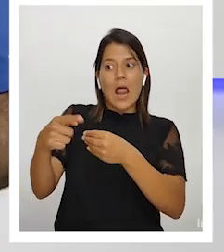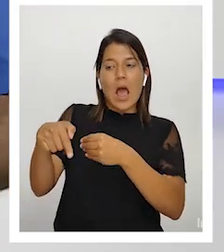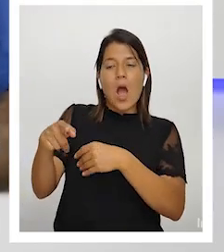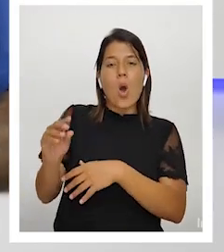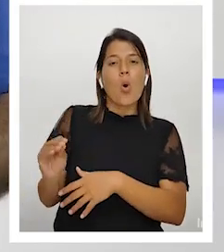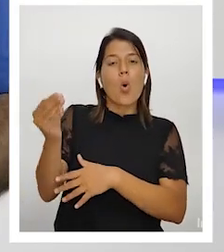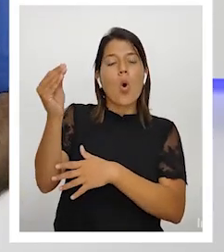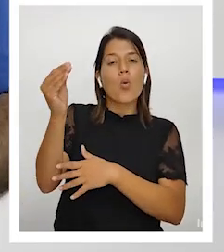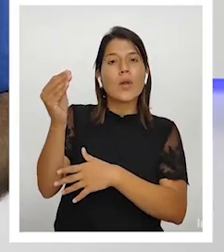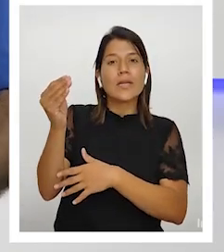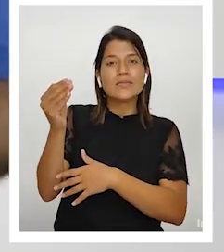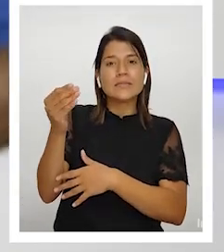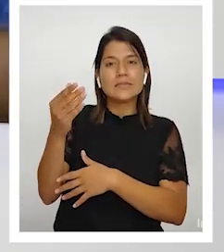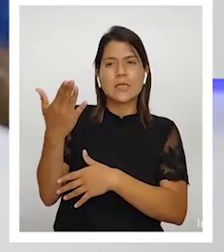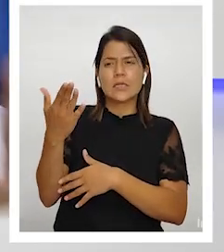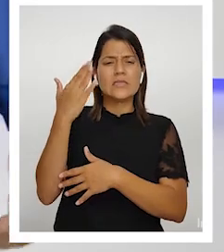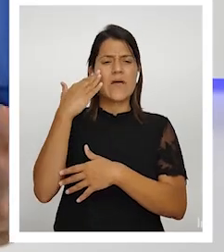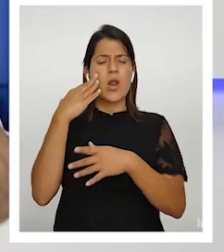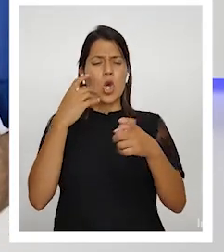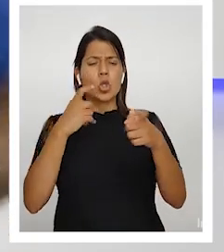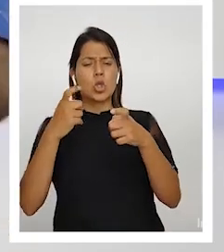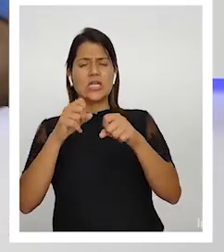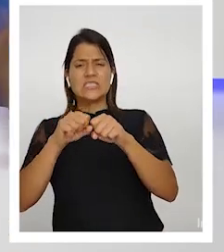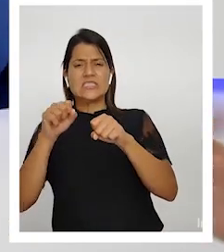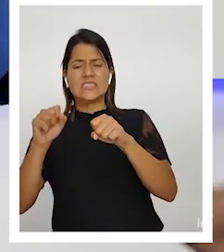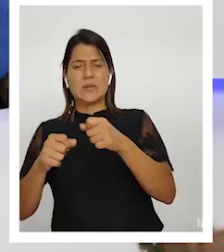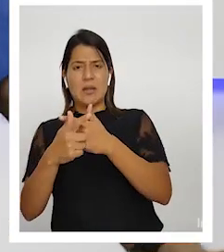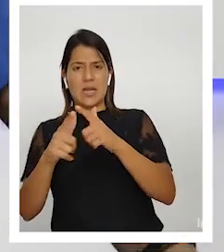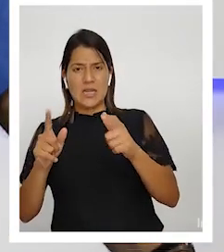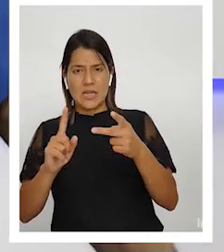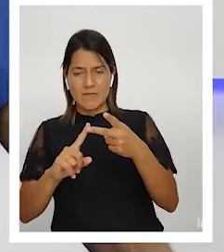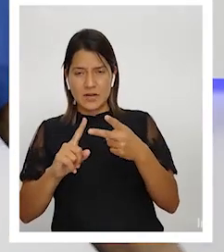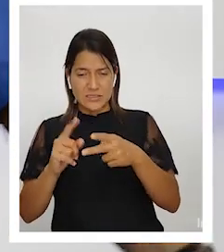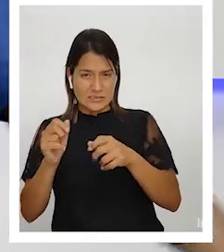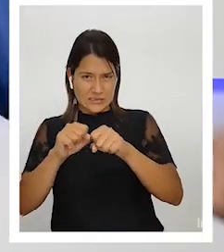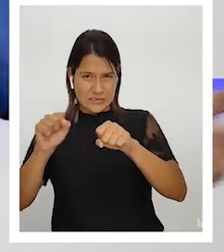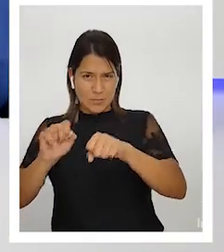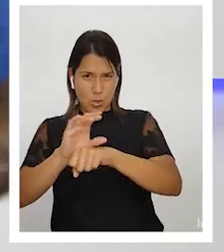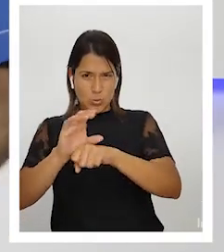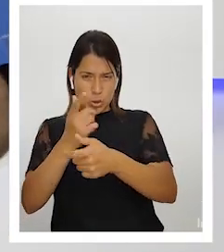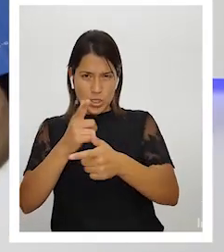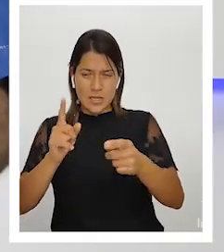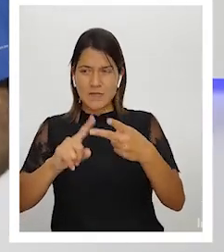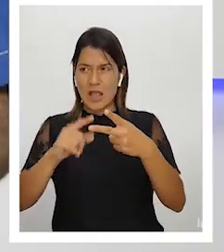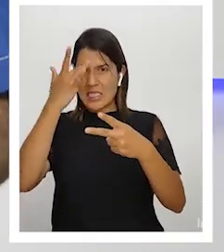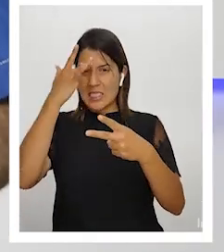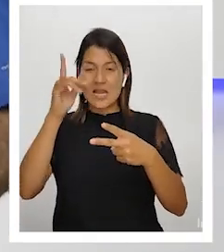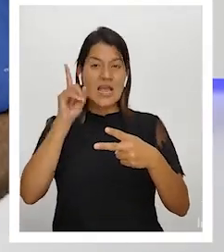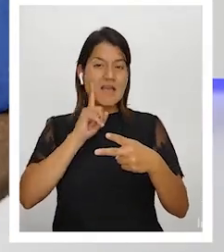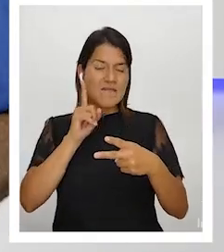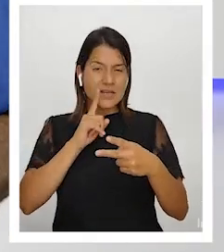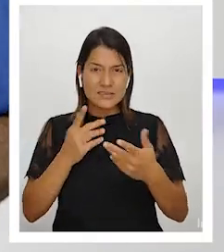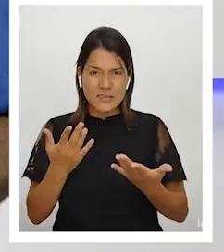manejo de software libre inteligencia artificial prepararlos para lo que venga hay una experiencia muy interesante de Arnoldo Mora